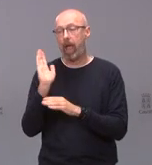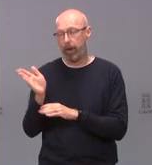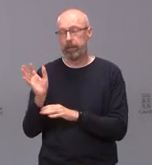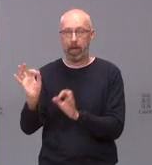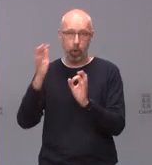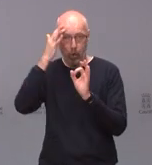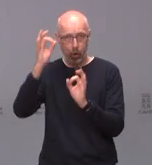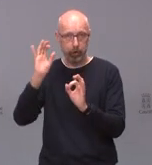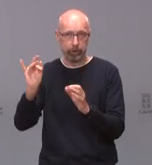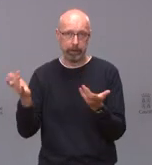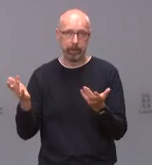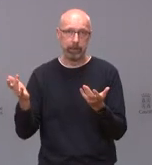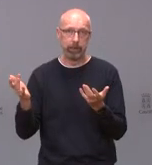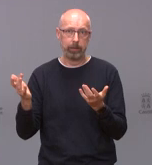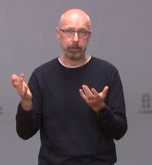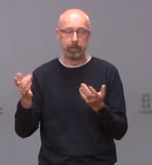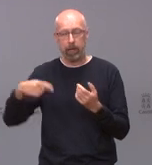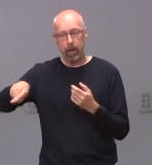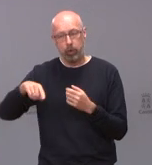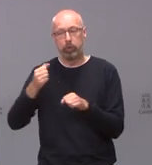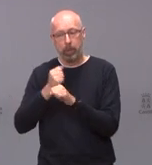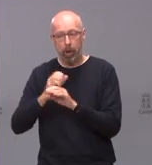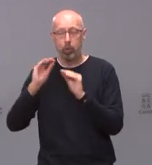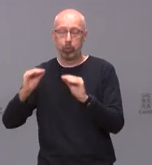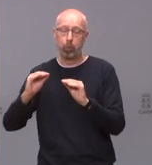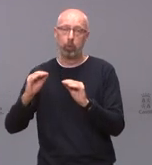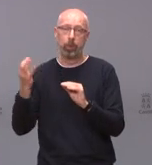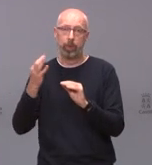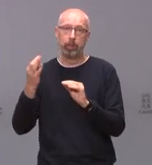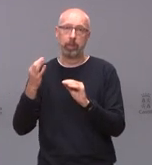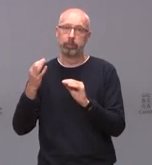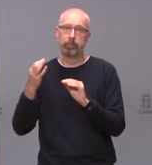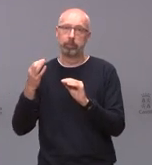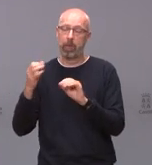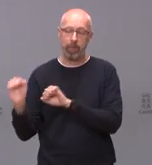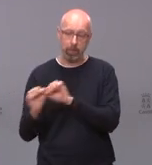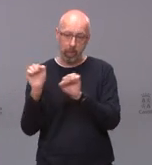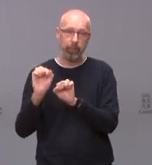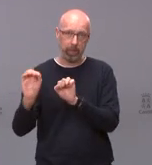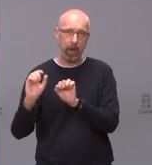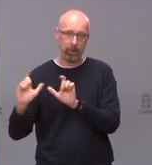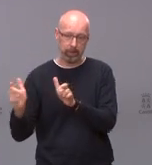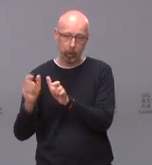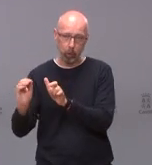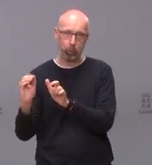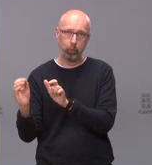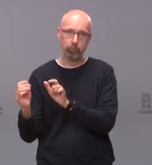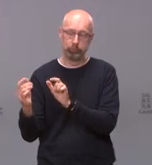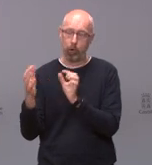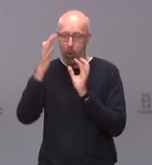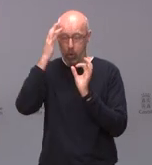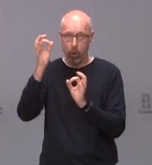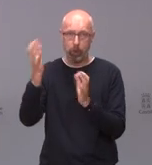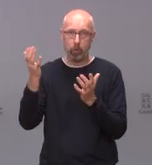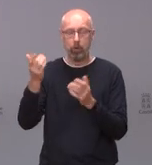naturalmente pues tiene que hacer su trabajo que es defender a su sector como no puede ser de otra manera y nuestra